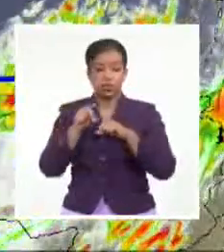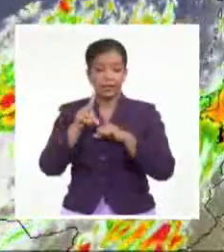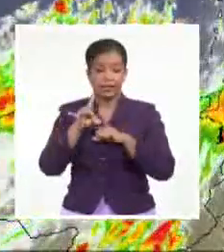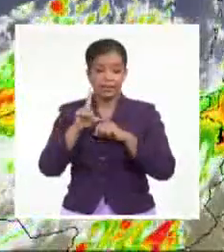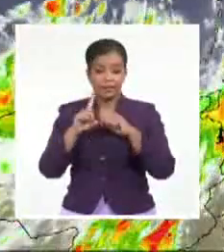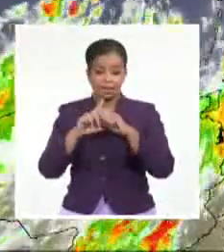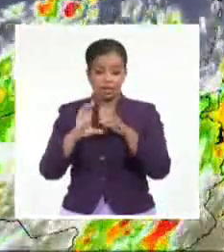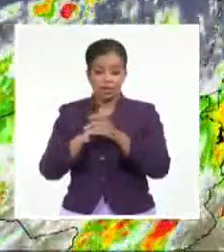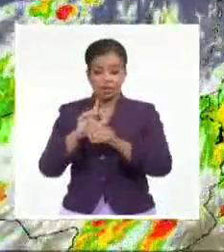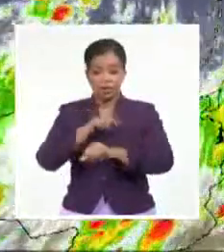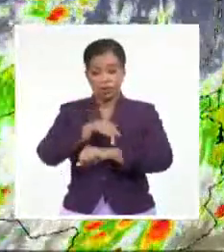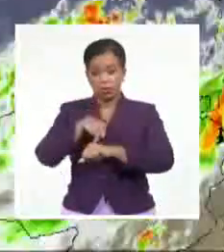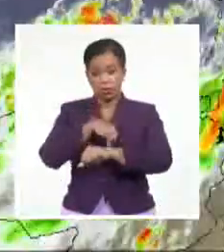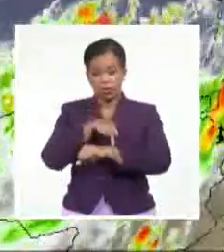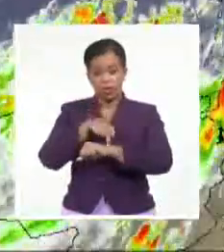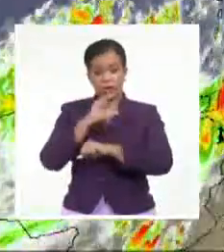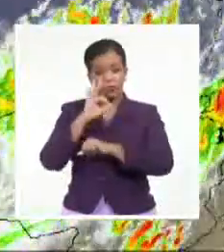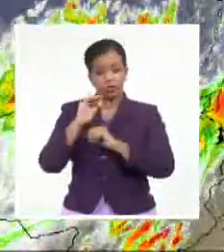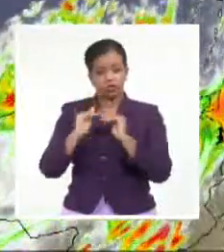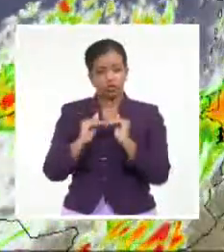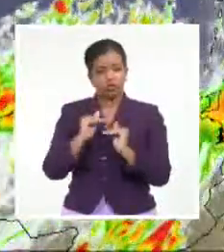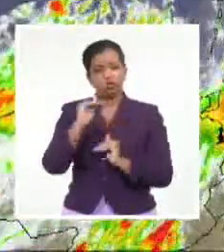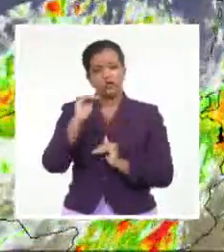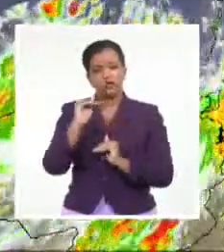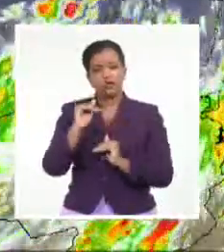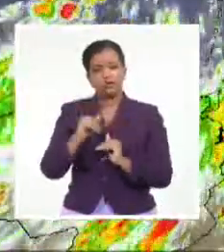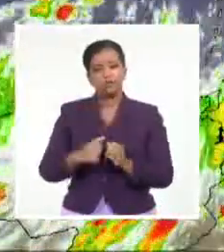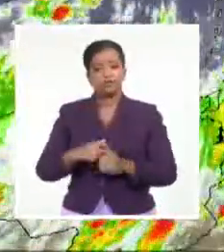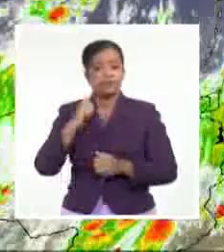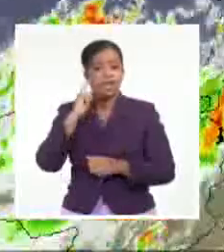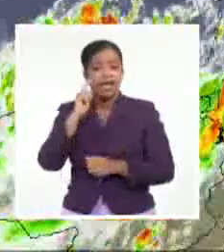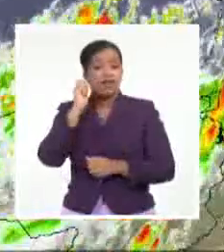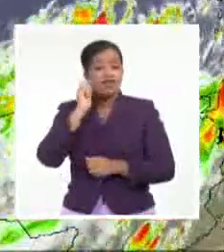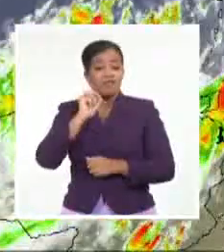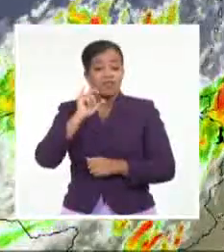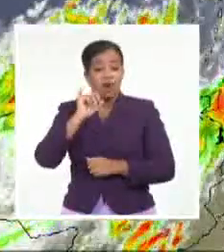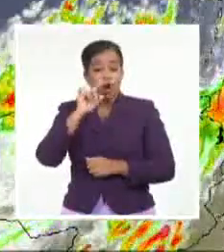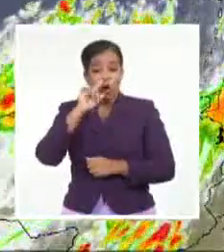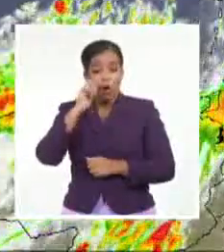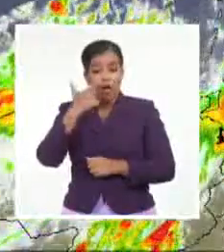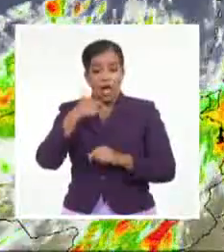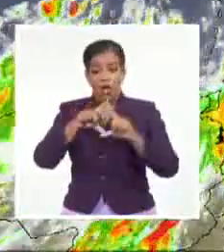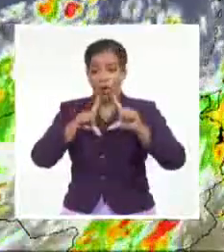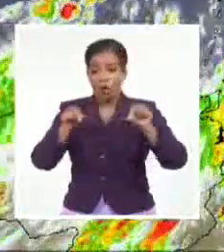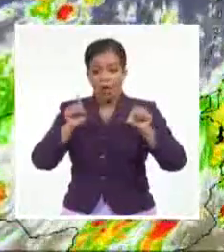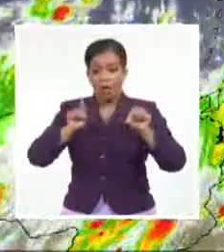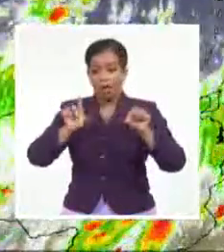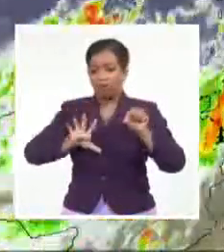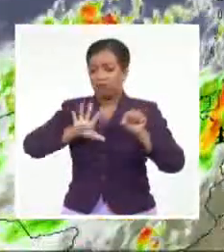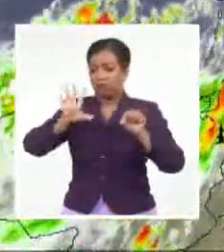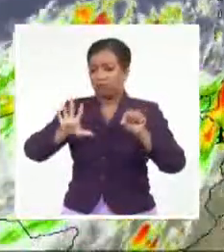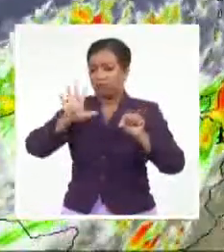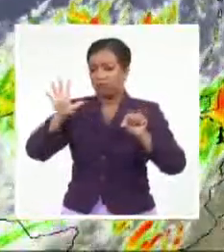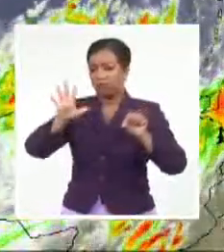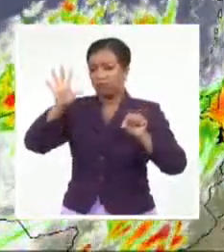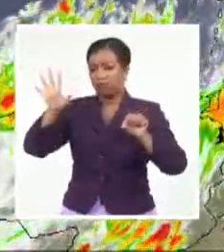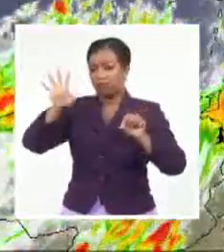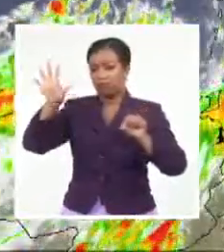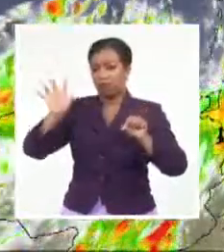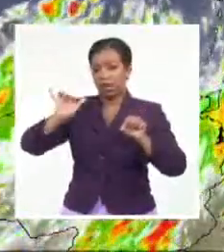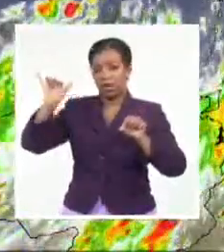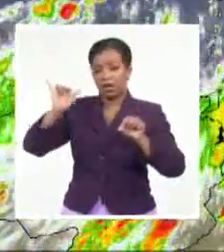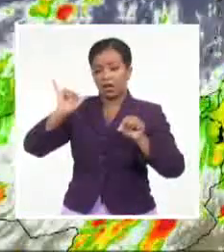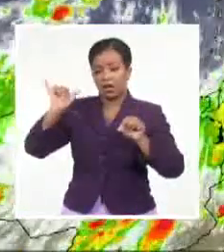por hora y rayas superiores, moviéndose con un rumbo próximo al norte-nordeste, incrementando su velocidad de traslación a unos 31